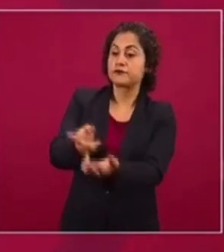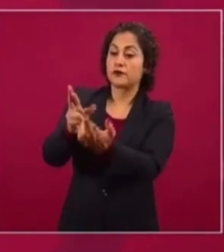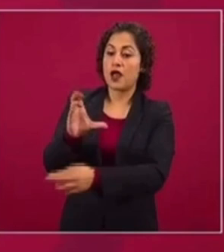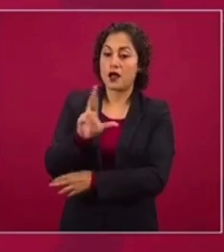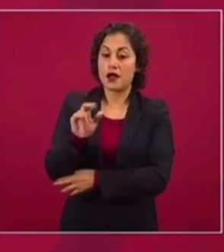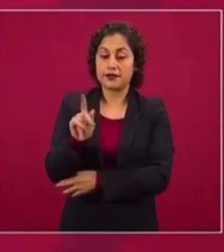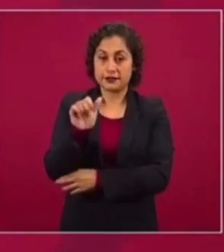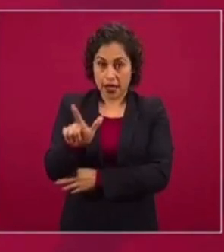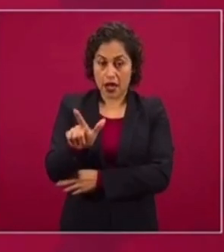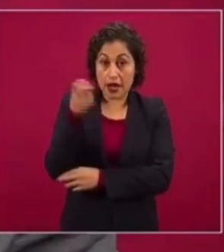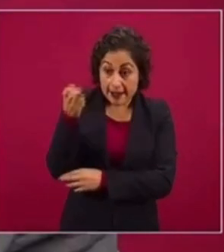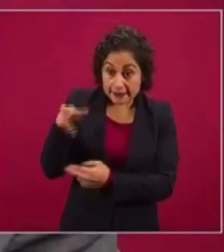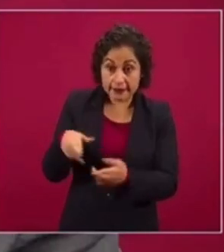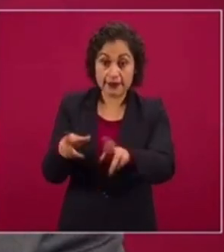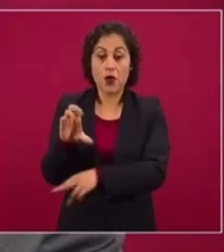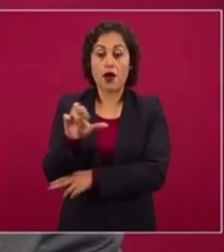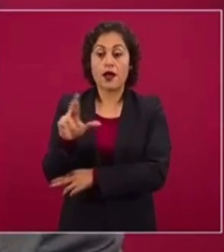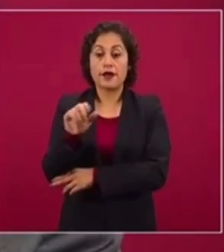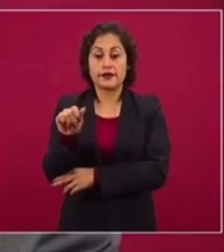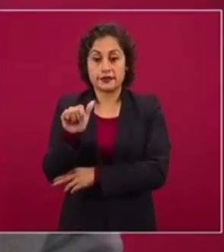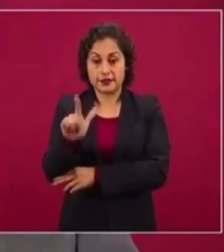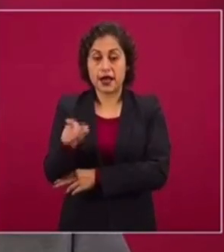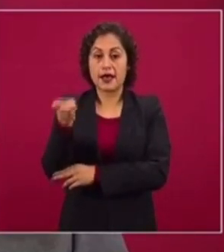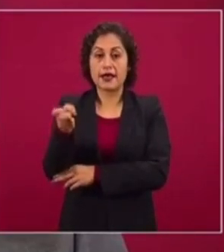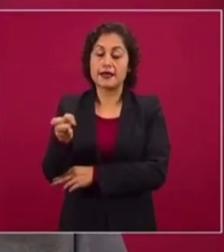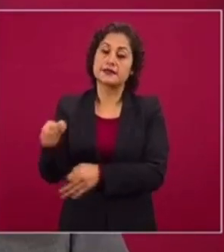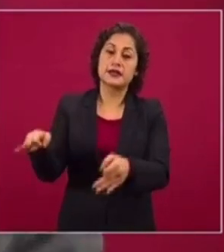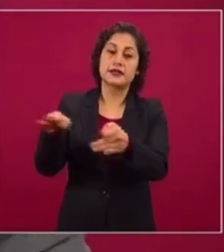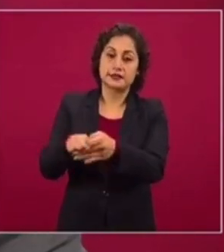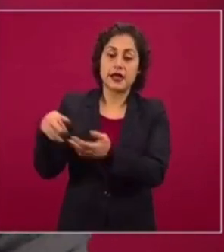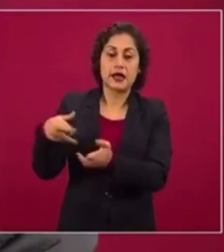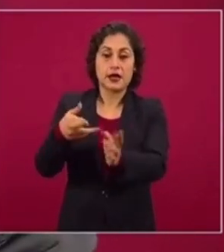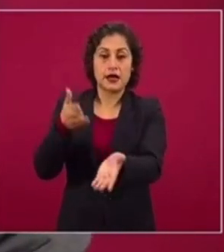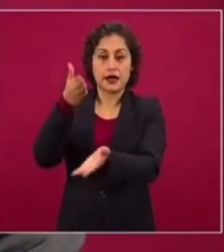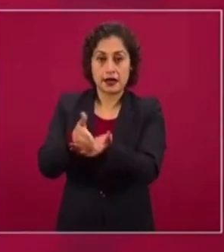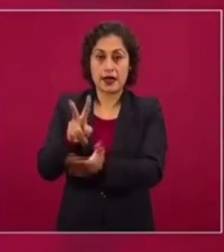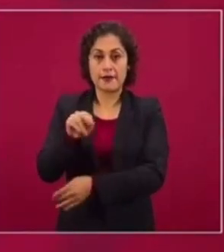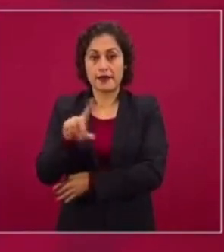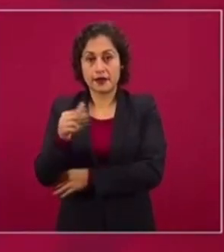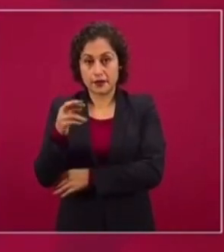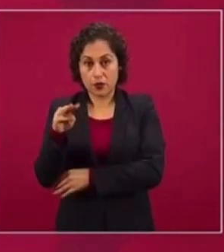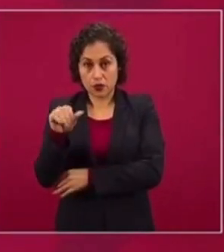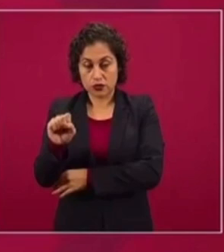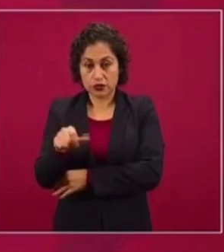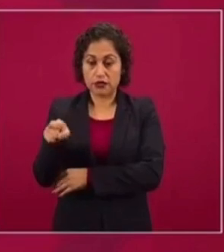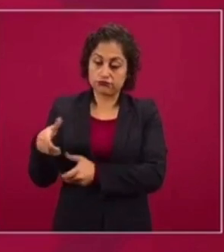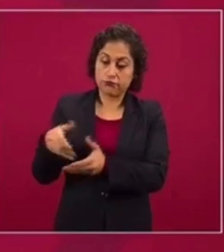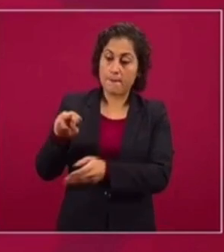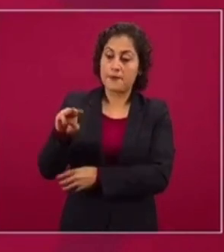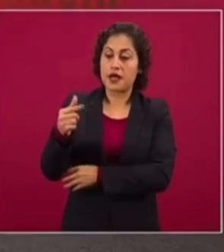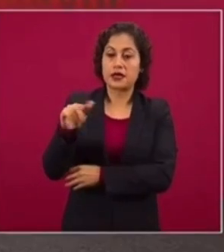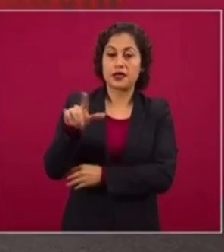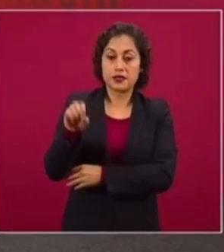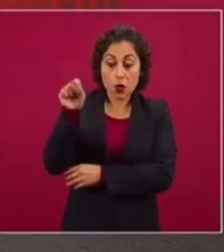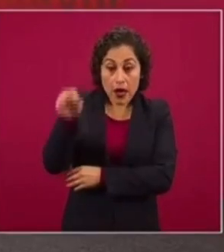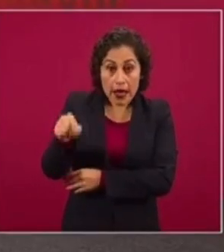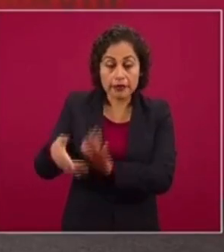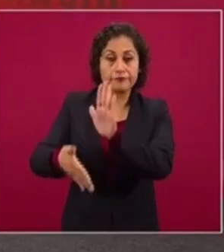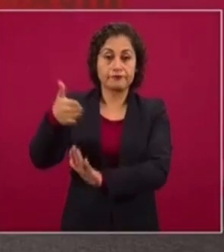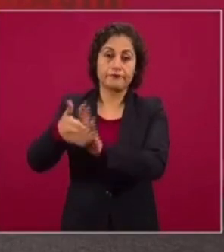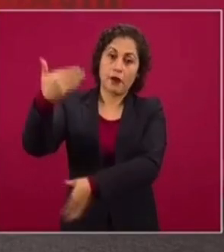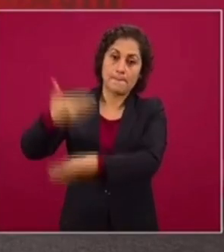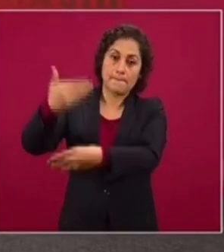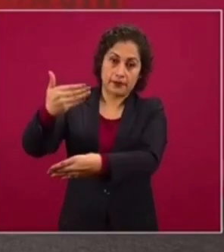Este río Carrizal es el que va hacia Villahermosa, por Guimandillo. Entonces, ahí se hizo una compuerta